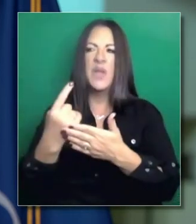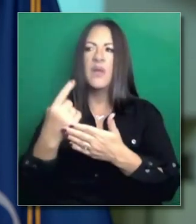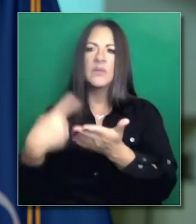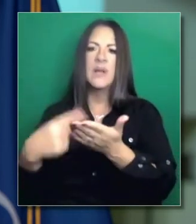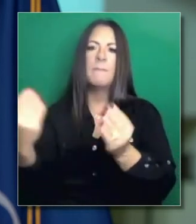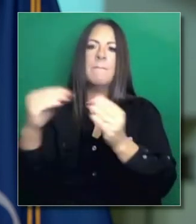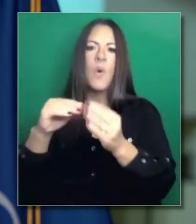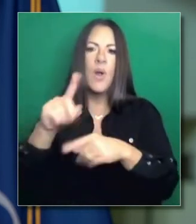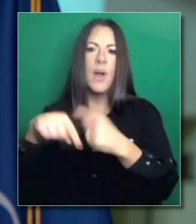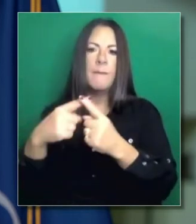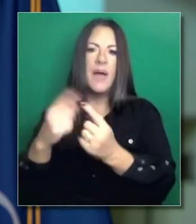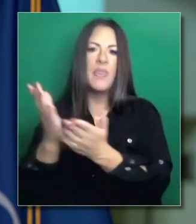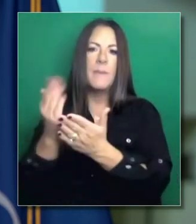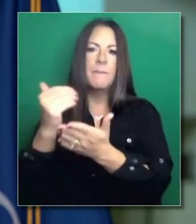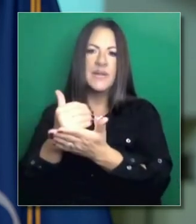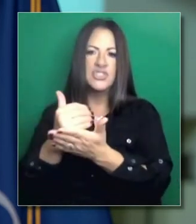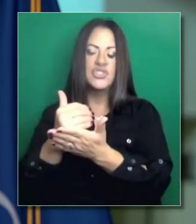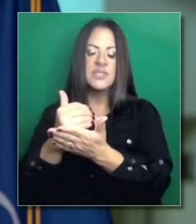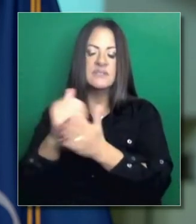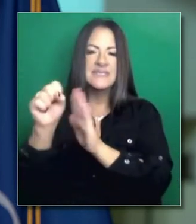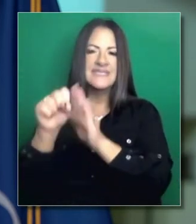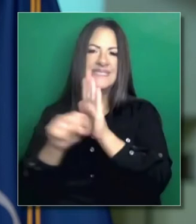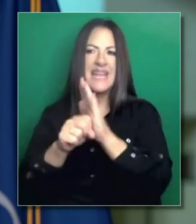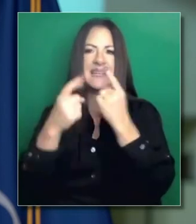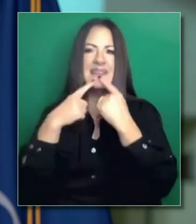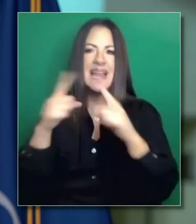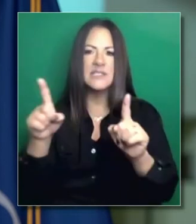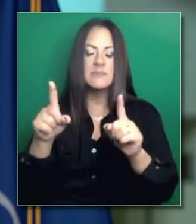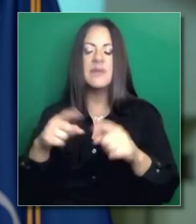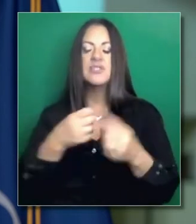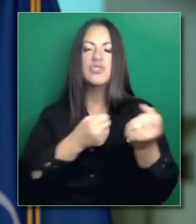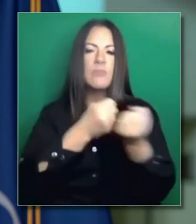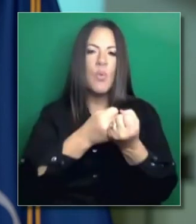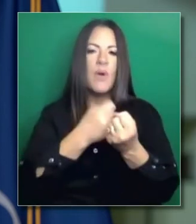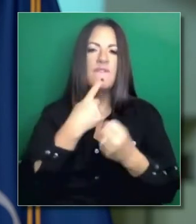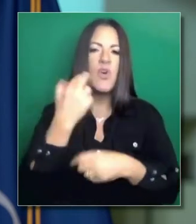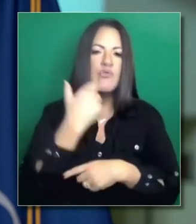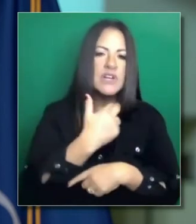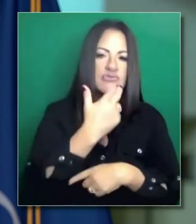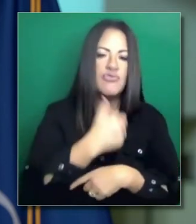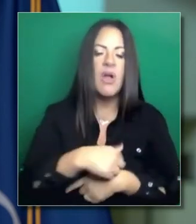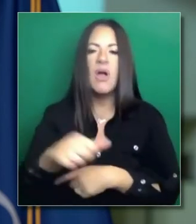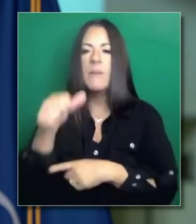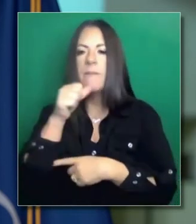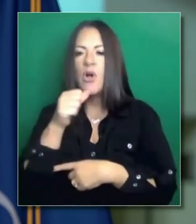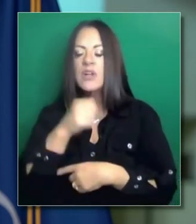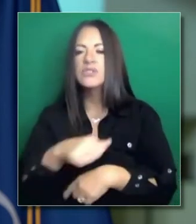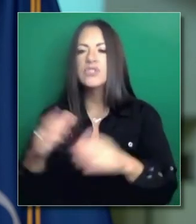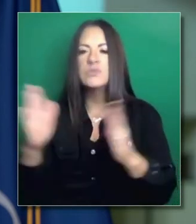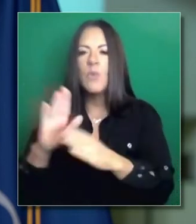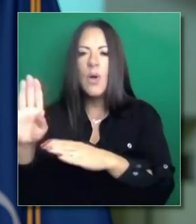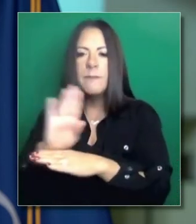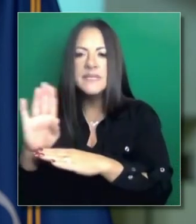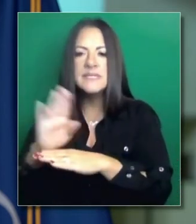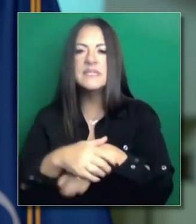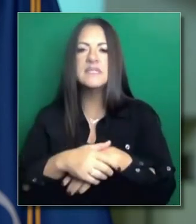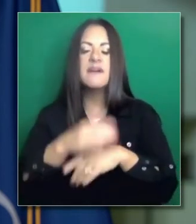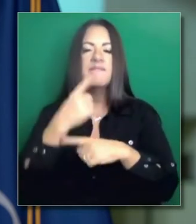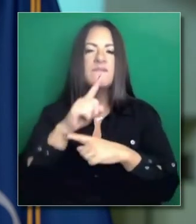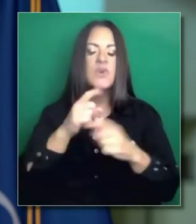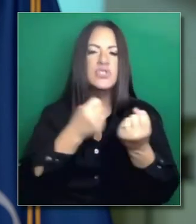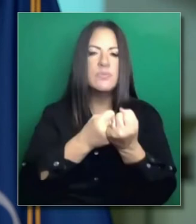del presupuesto y apoyo a pequeños negocios y restaurantes, bares. Y para